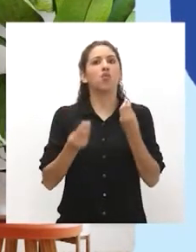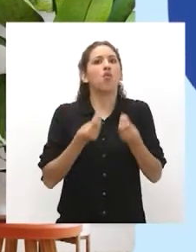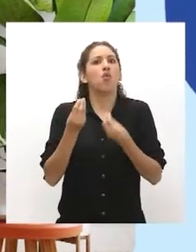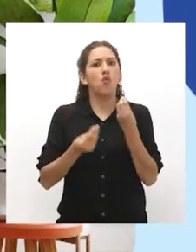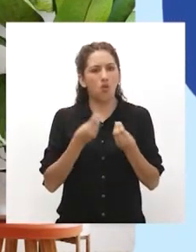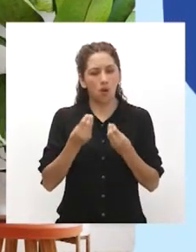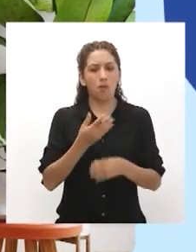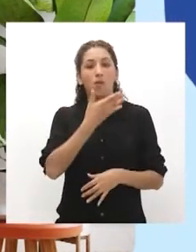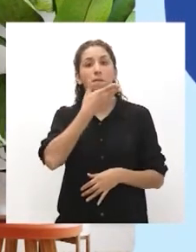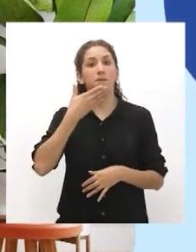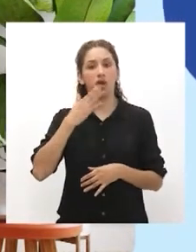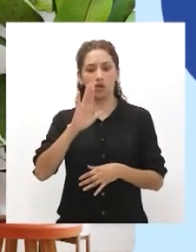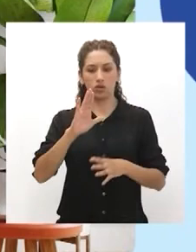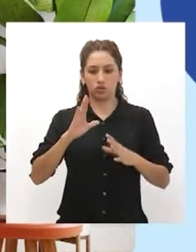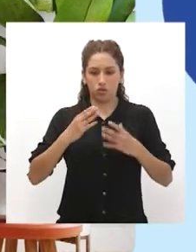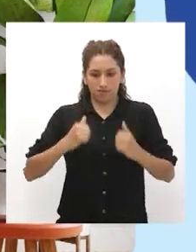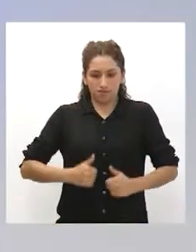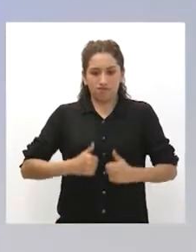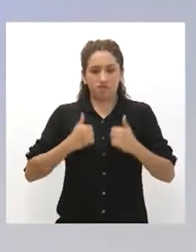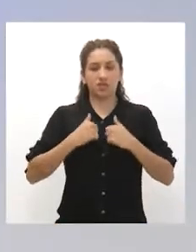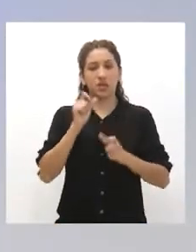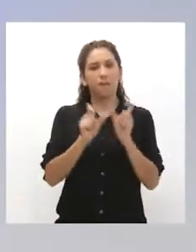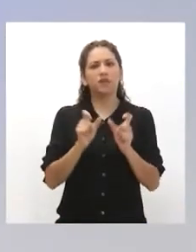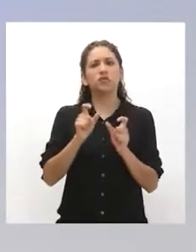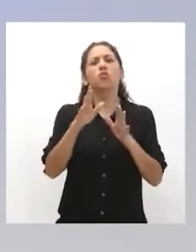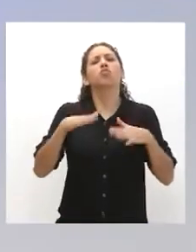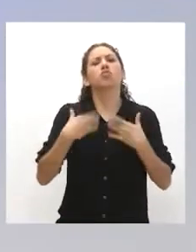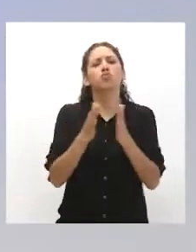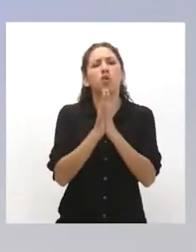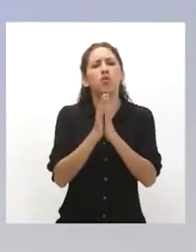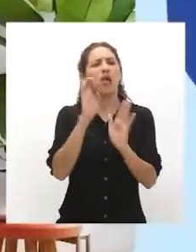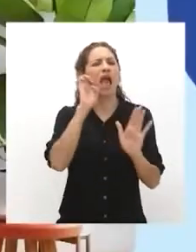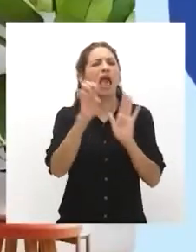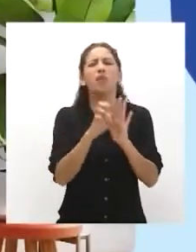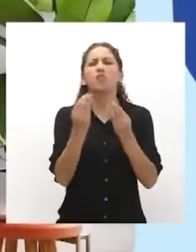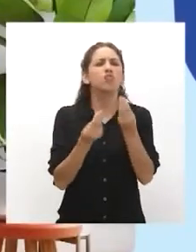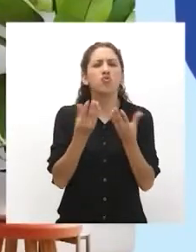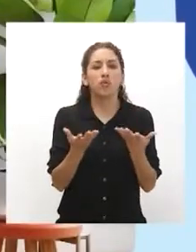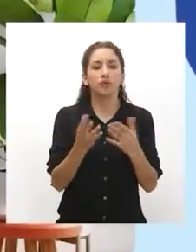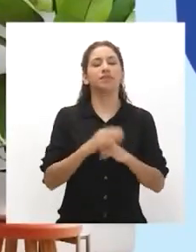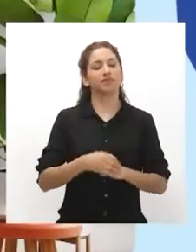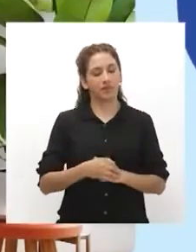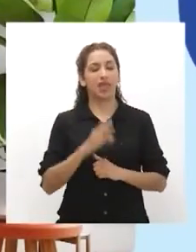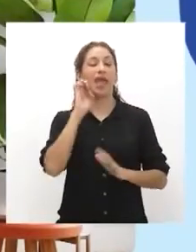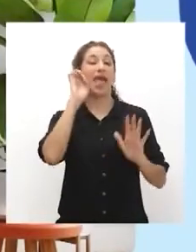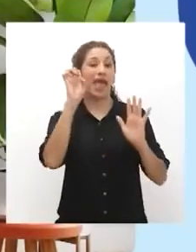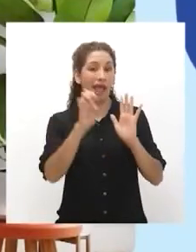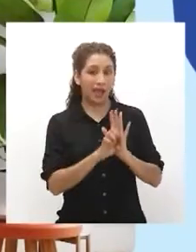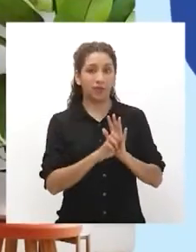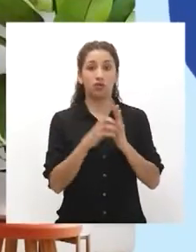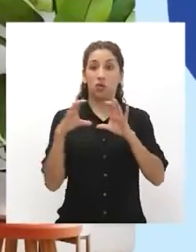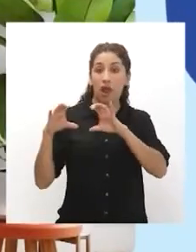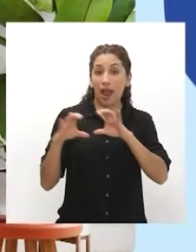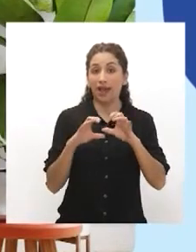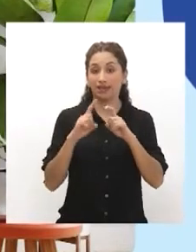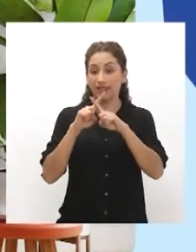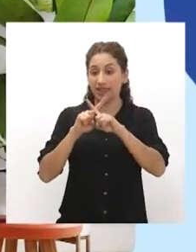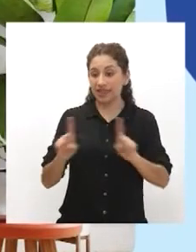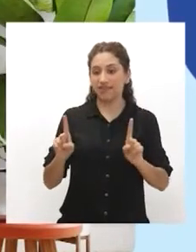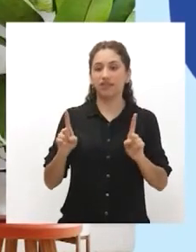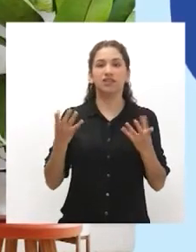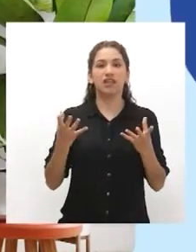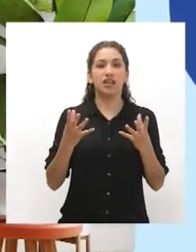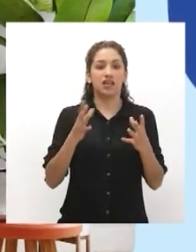mejora de la calidad de vida de las personas. ¿Nos podría dar un ejemplo, profesora? Por ejemplo, establecer diferencias